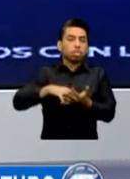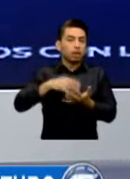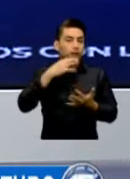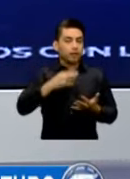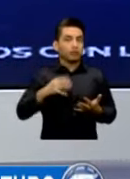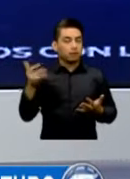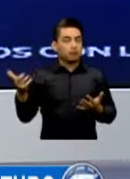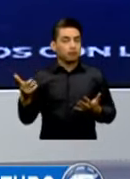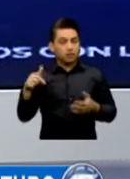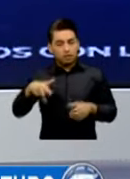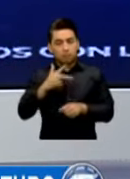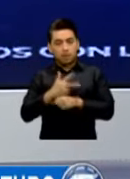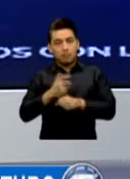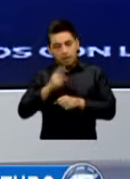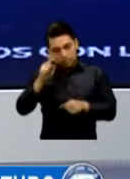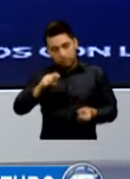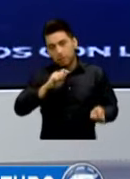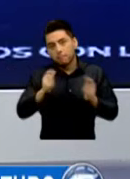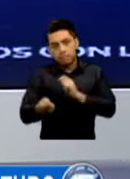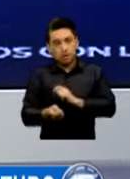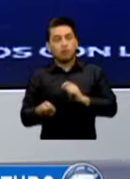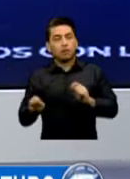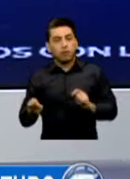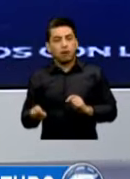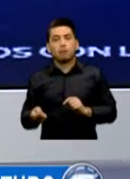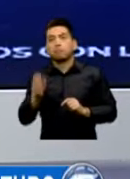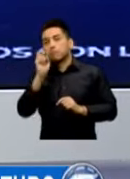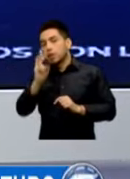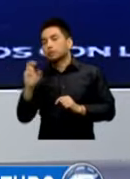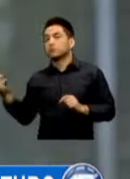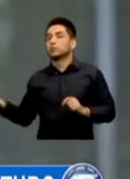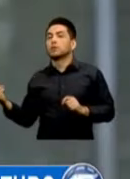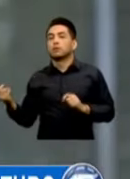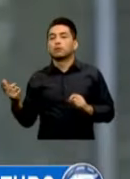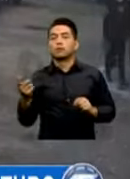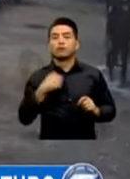Y Debido A Ello Nos Hemos